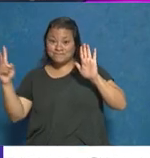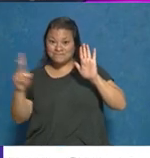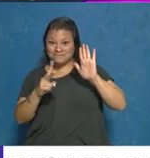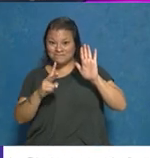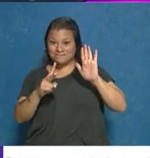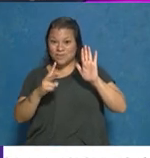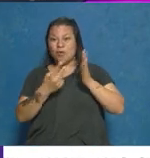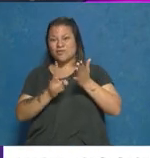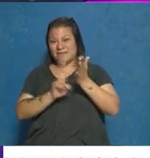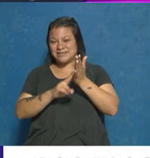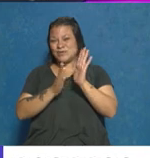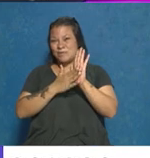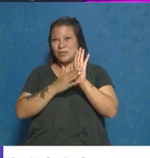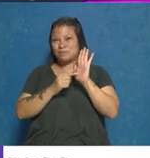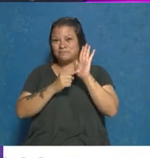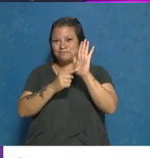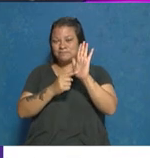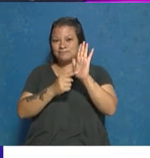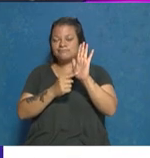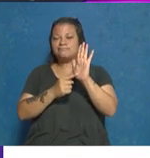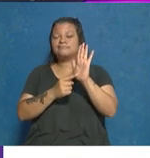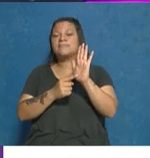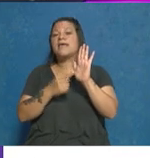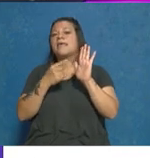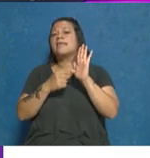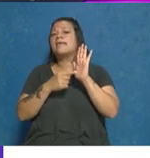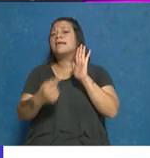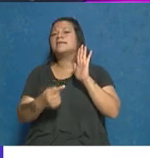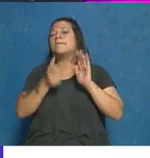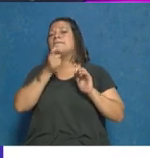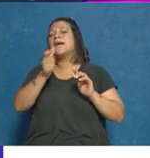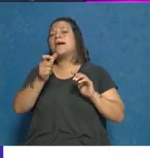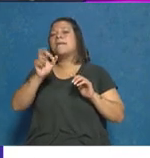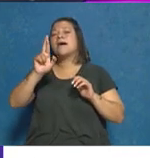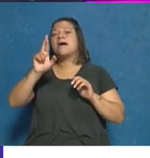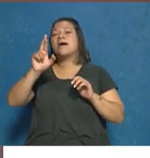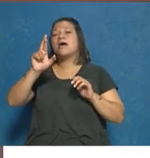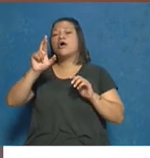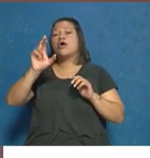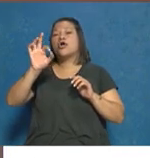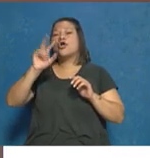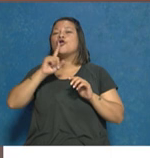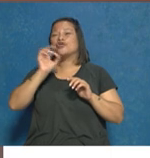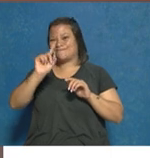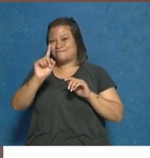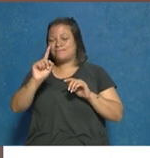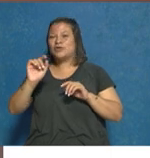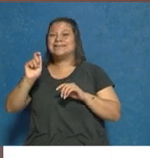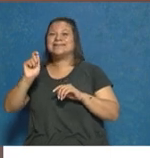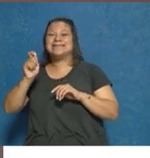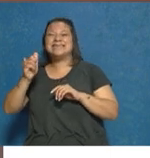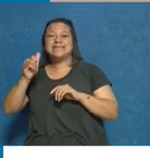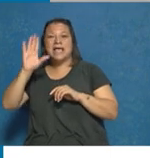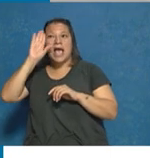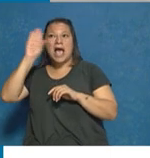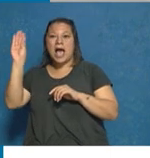que lo podemos ver de nuevo, no habla, concretamente, no utiliza esta palabra. Quien sí la utiliza es el abogado de